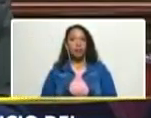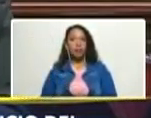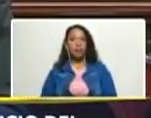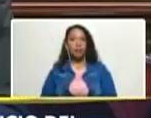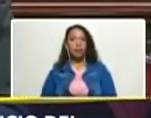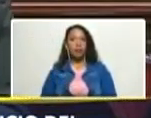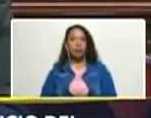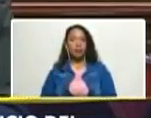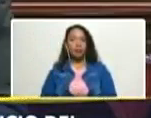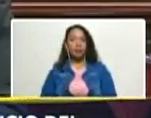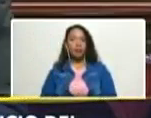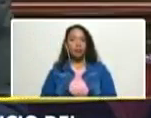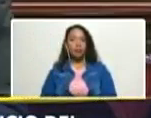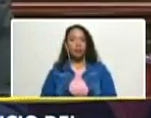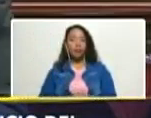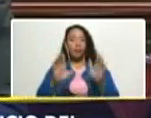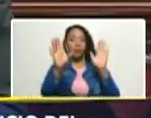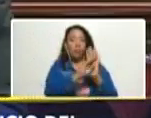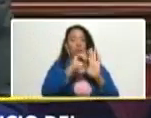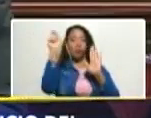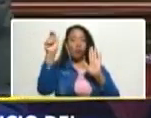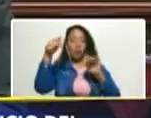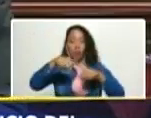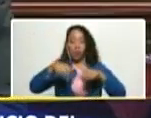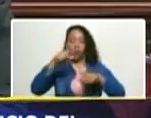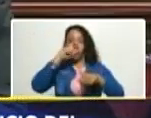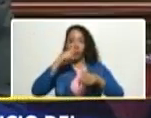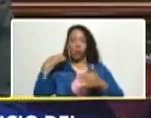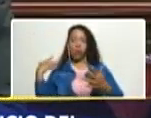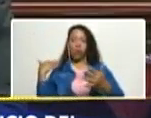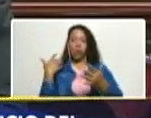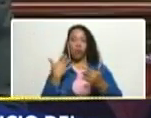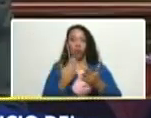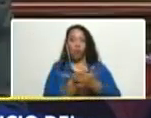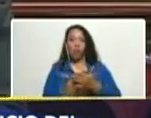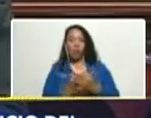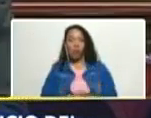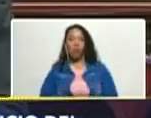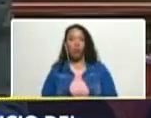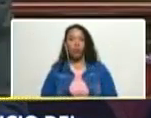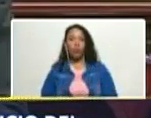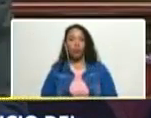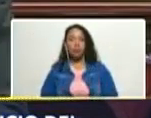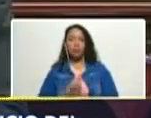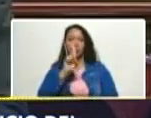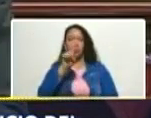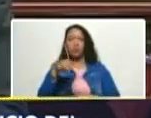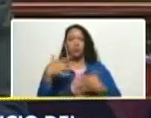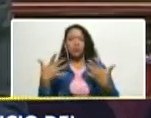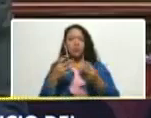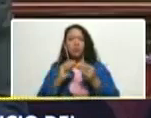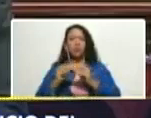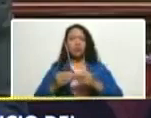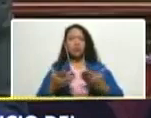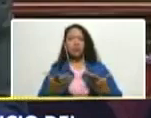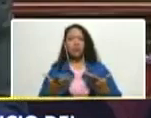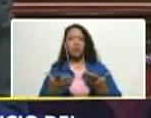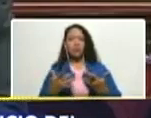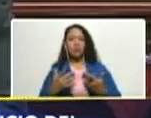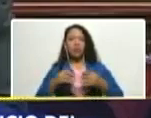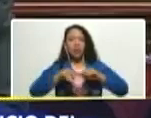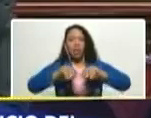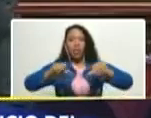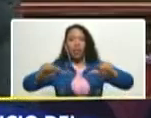se constituyó en estos años en un terreno